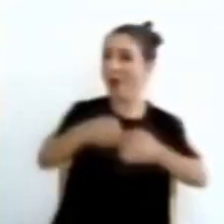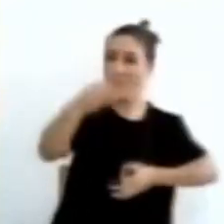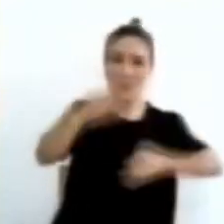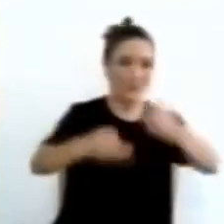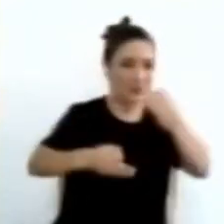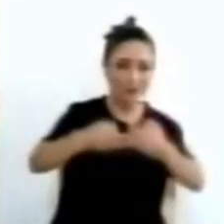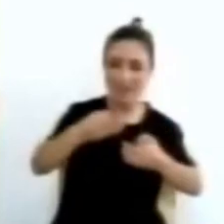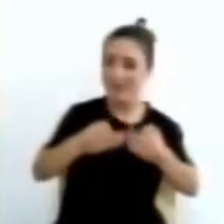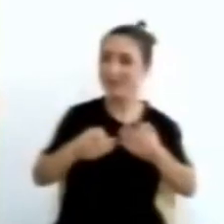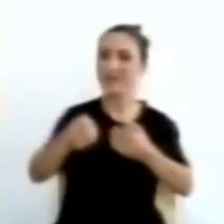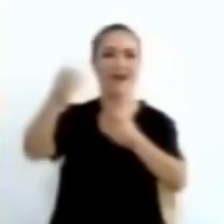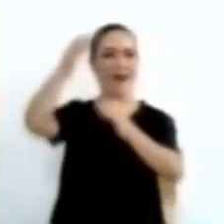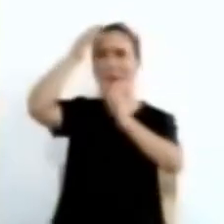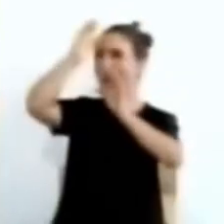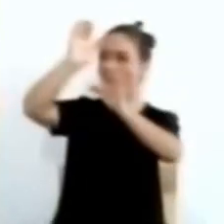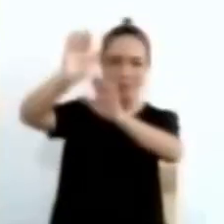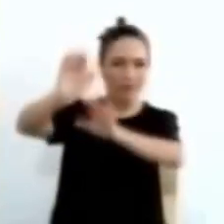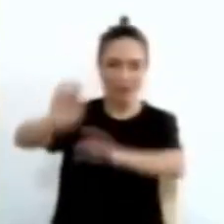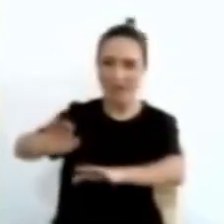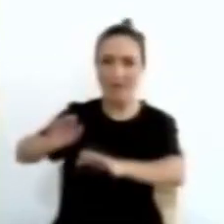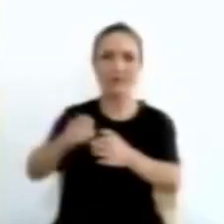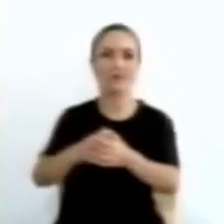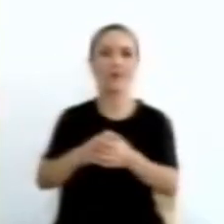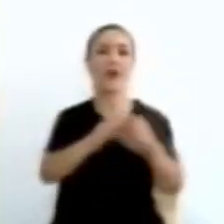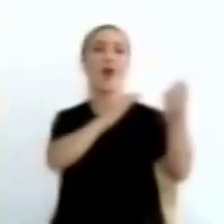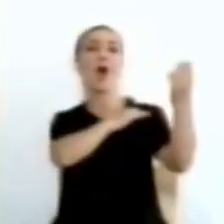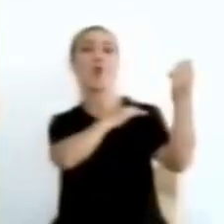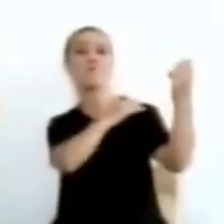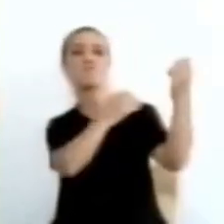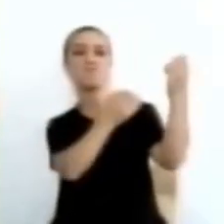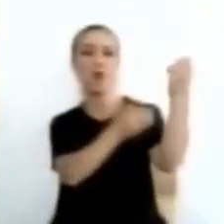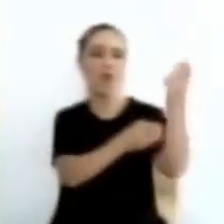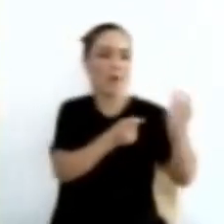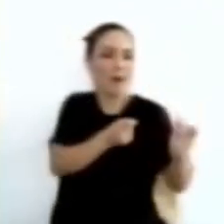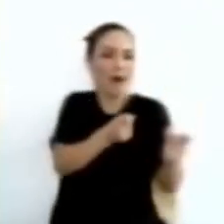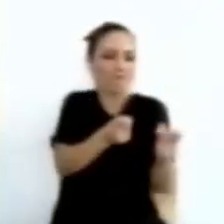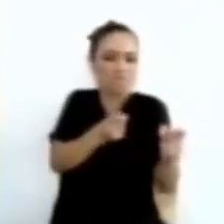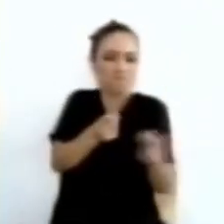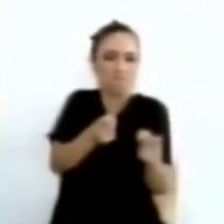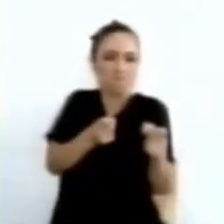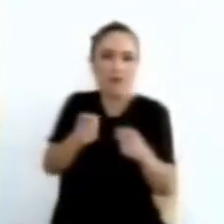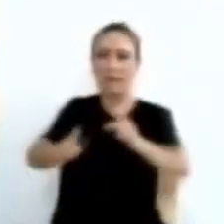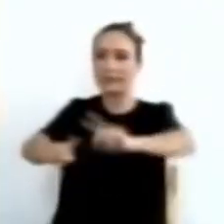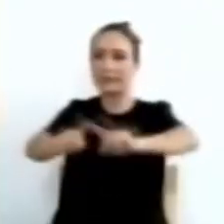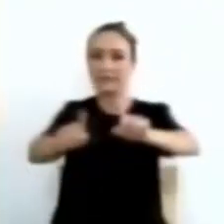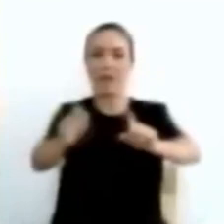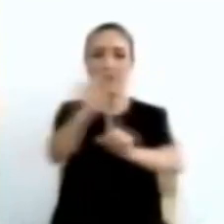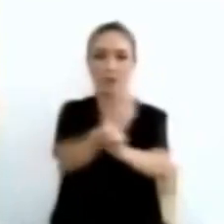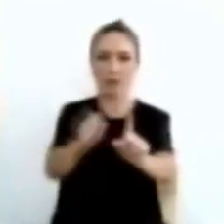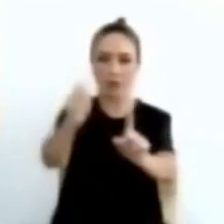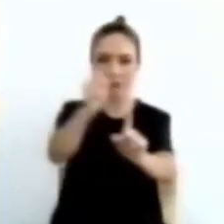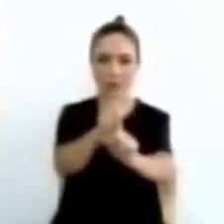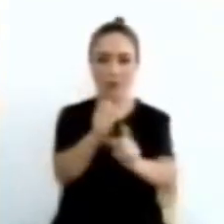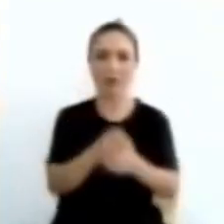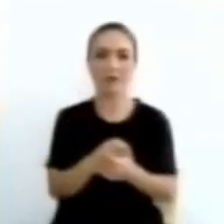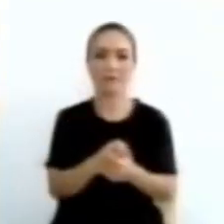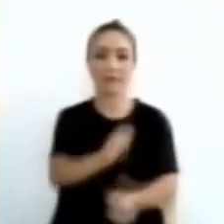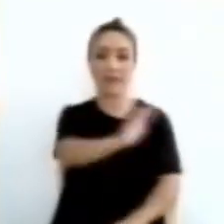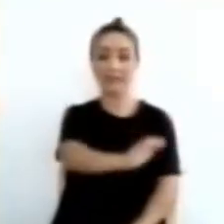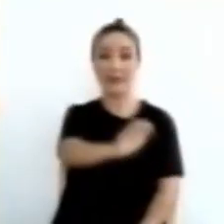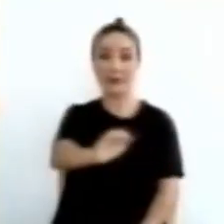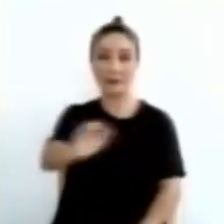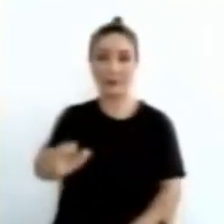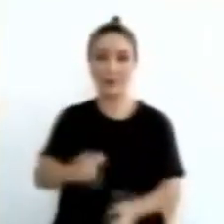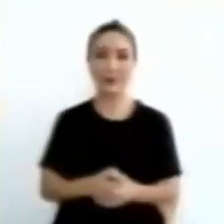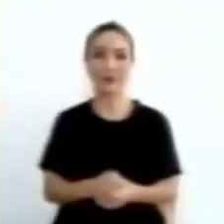la desobediencia, el poder para manipular las condiciones de nuestros niños,